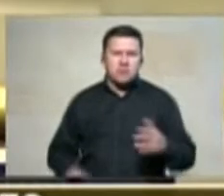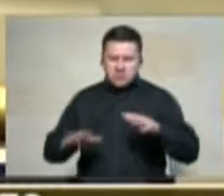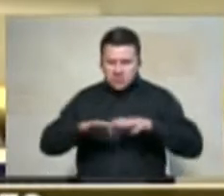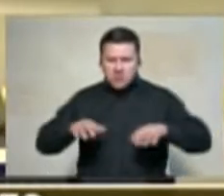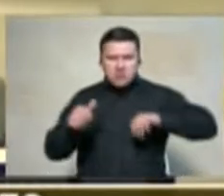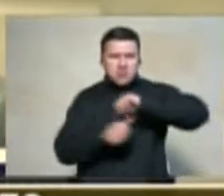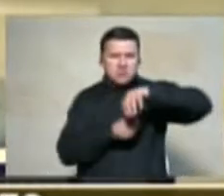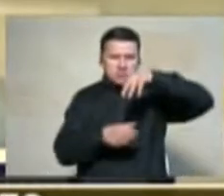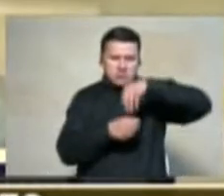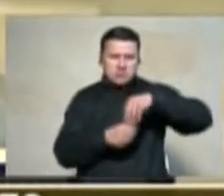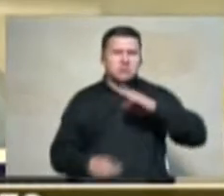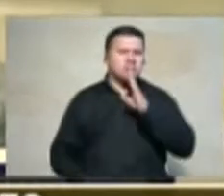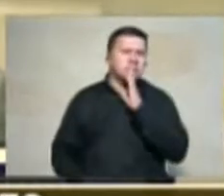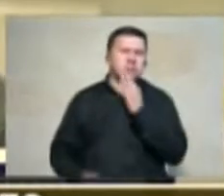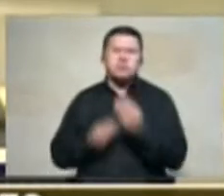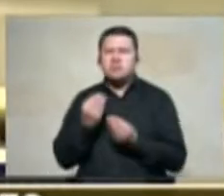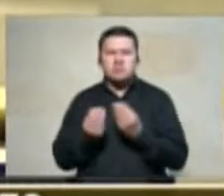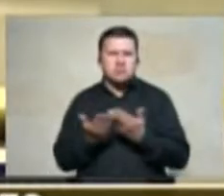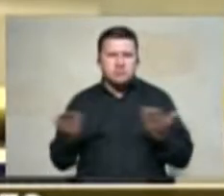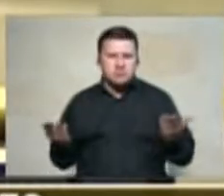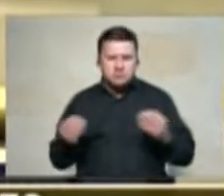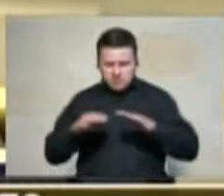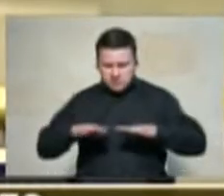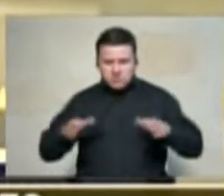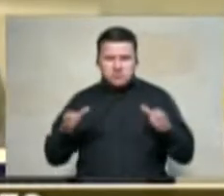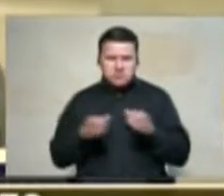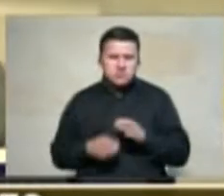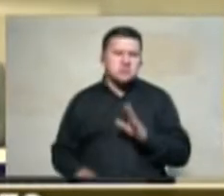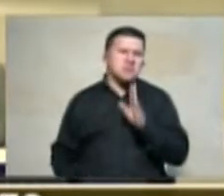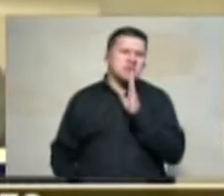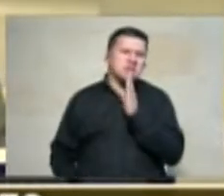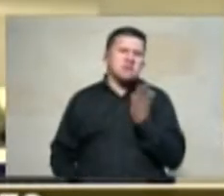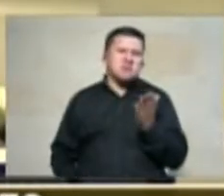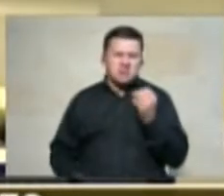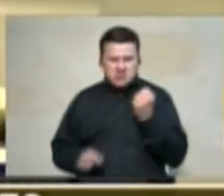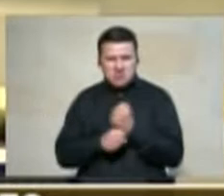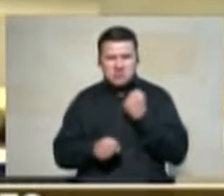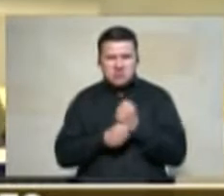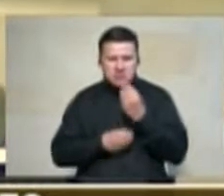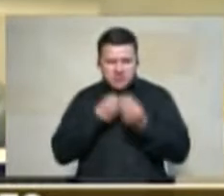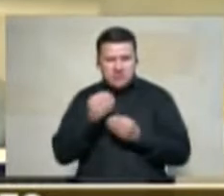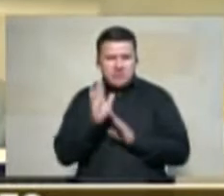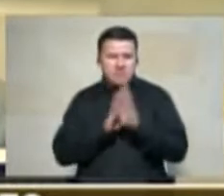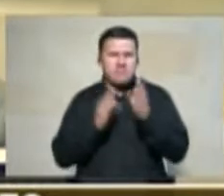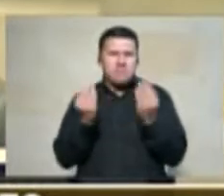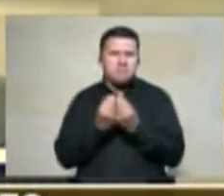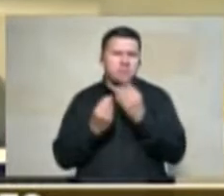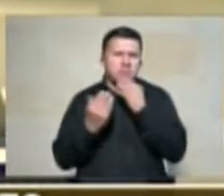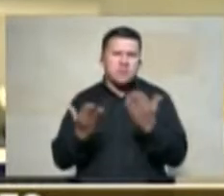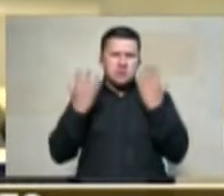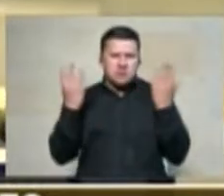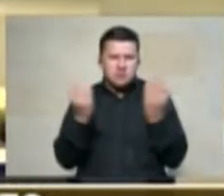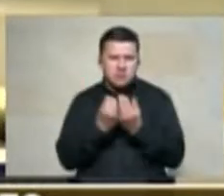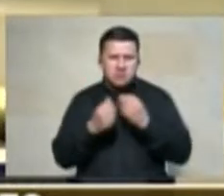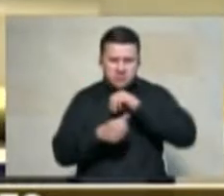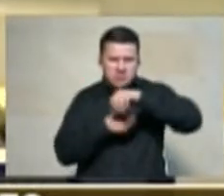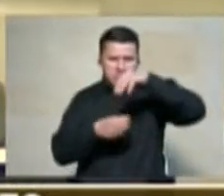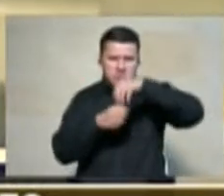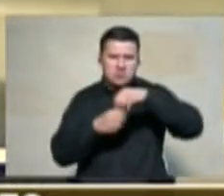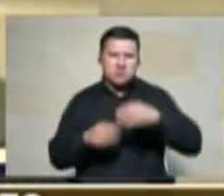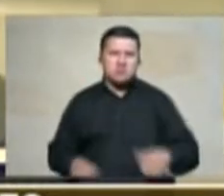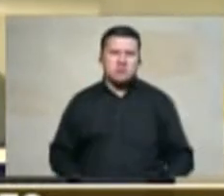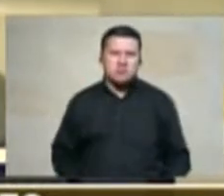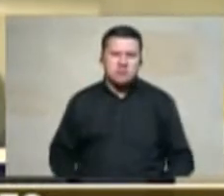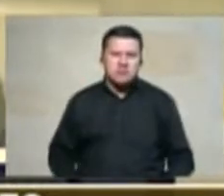hecho con esas tierras y que trabajo han desarrollado los beneficiarios de ese proceso de adjudicación de eso poco se